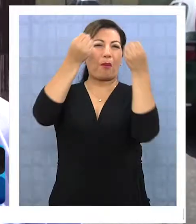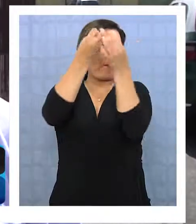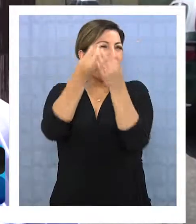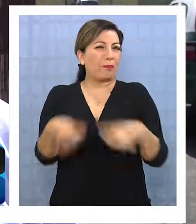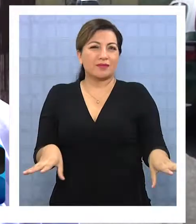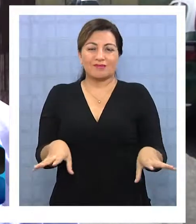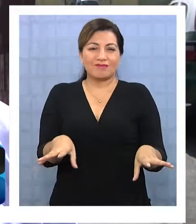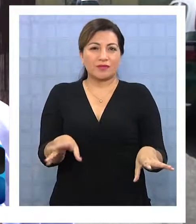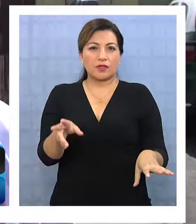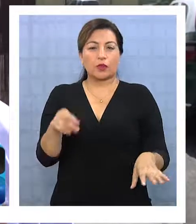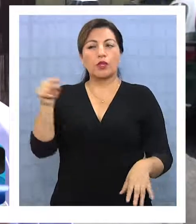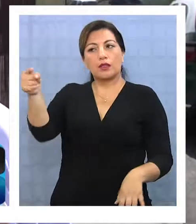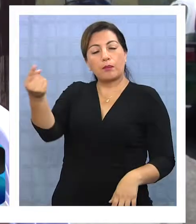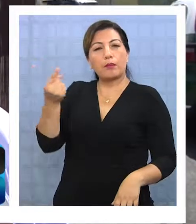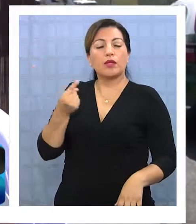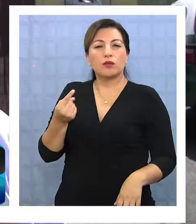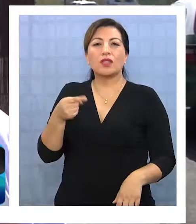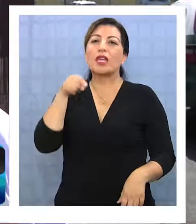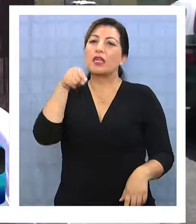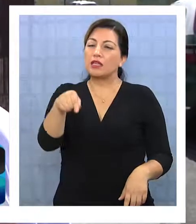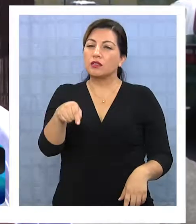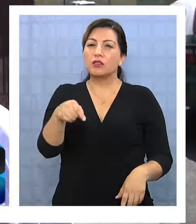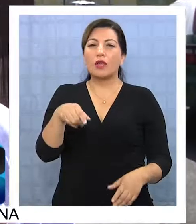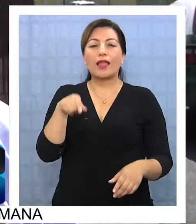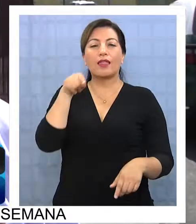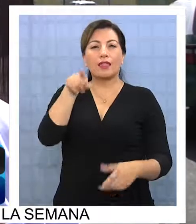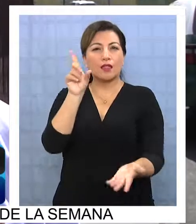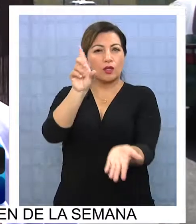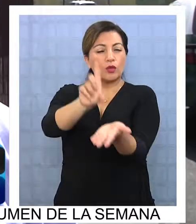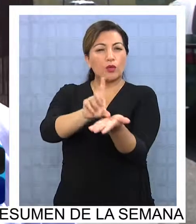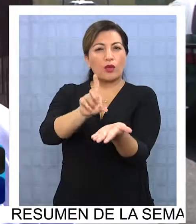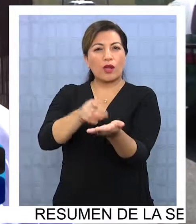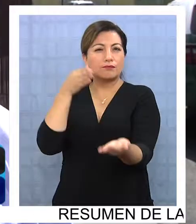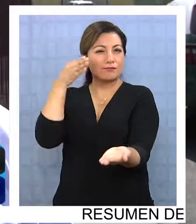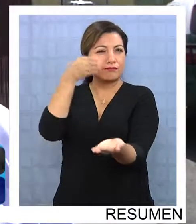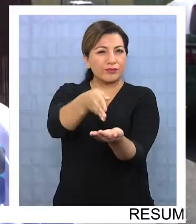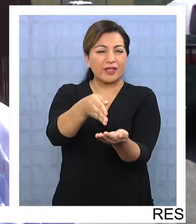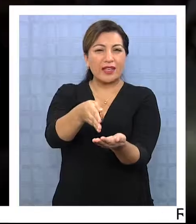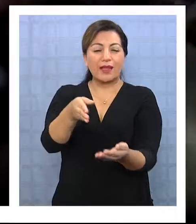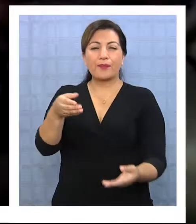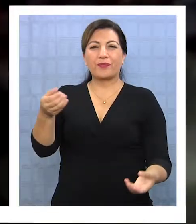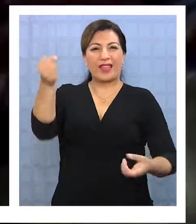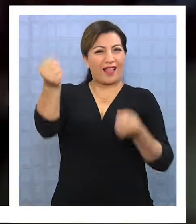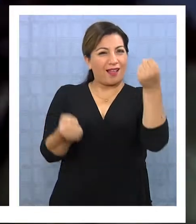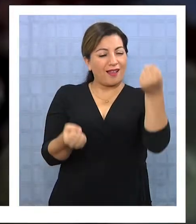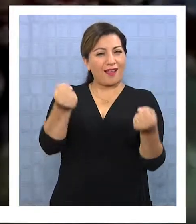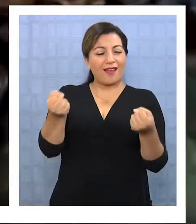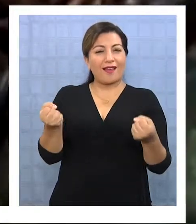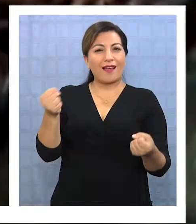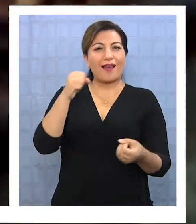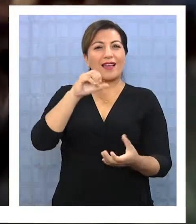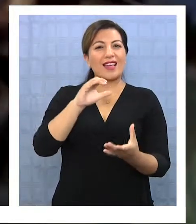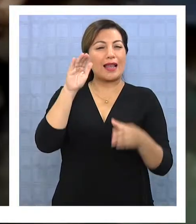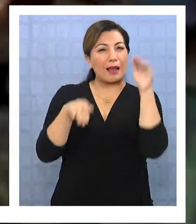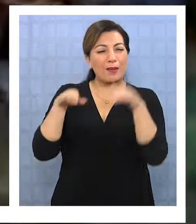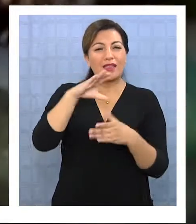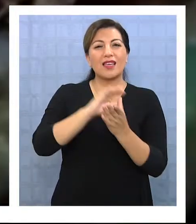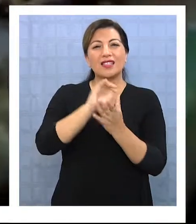Es decir, como me preguntáis, esa máquina estaba destinada a la brigada de Channaballita, la cual era un camión Pegaso, un cuazo por cuazo, con 4